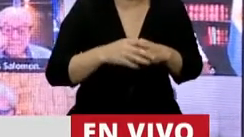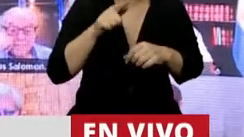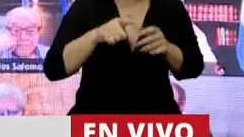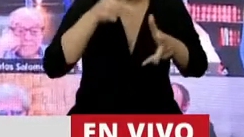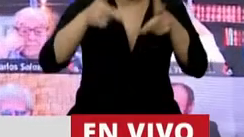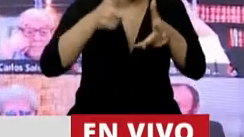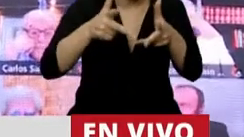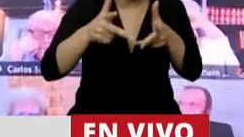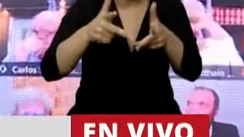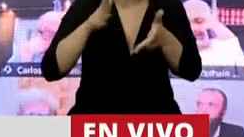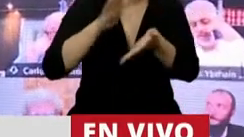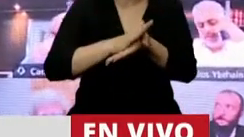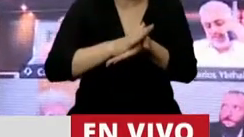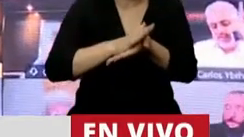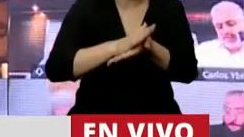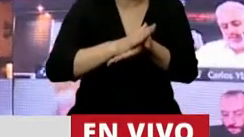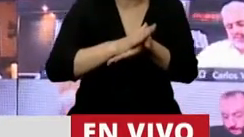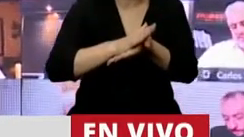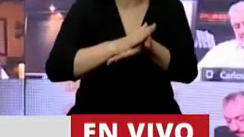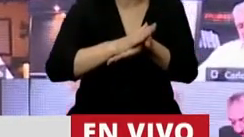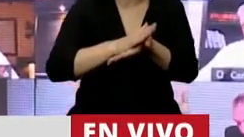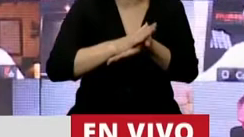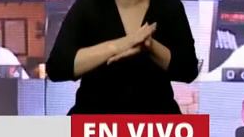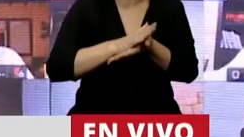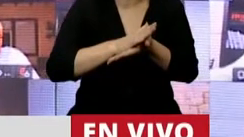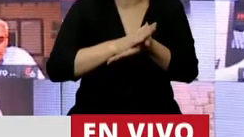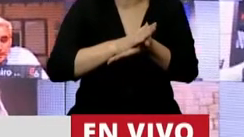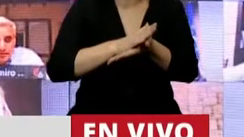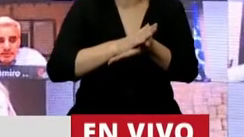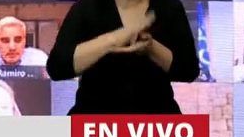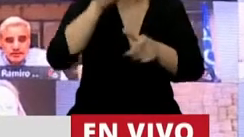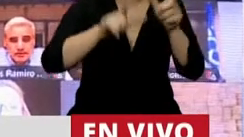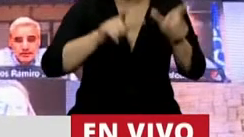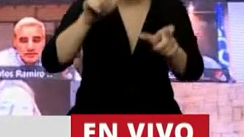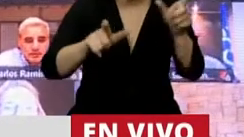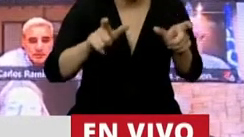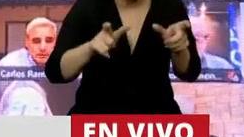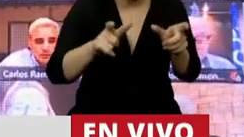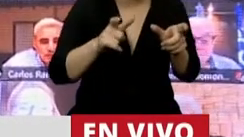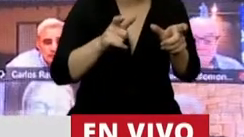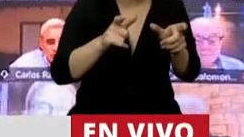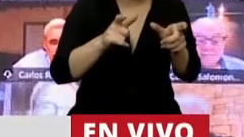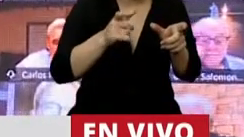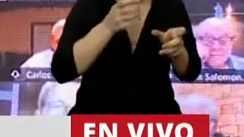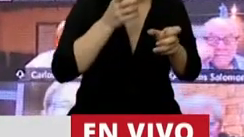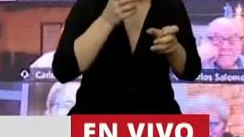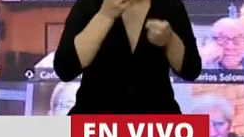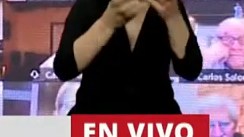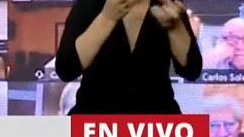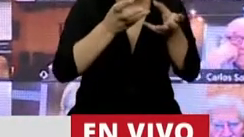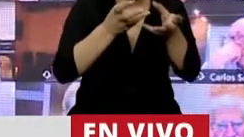hablando de un patrimonio declarado en un país donde sabemos